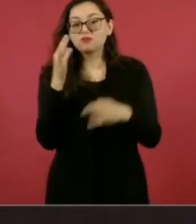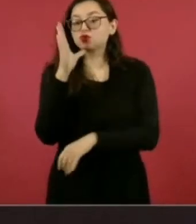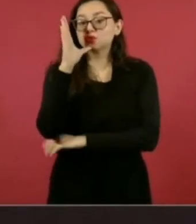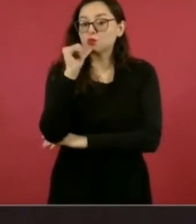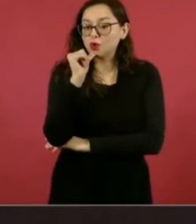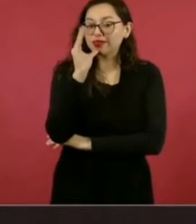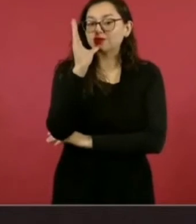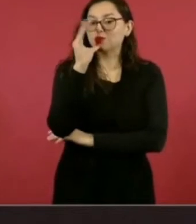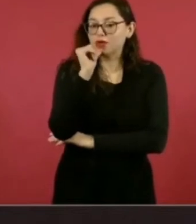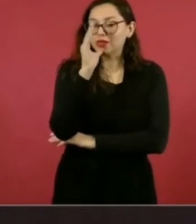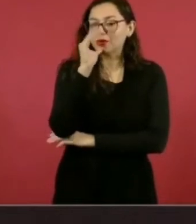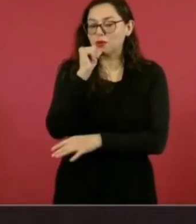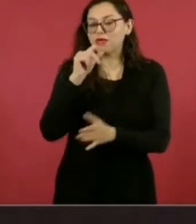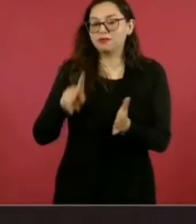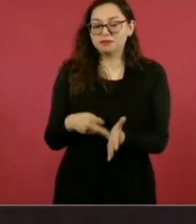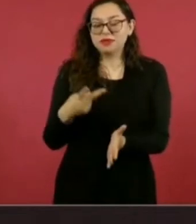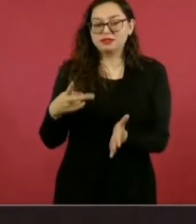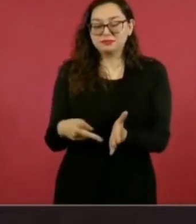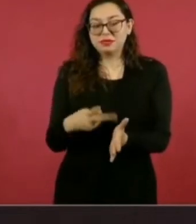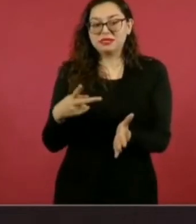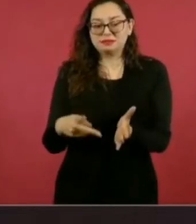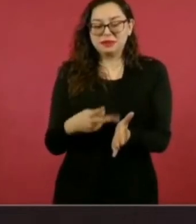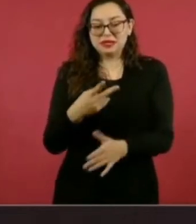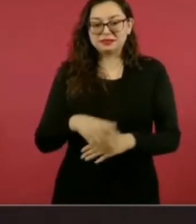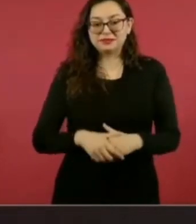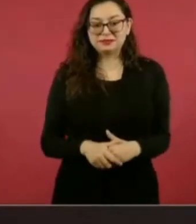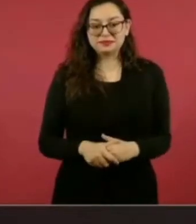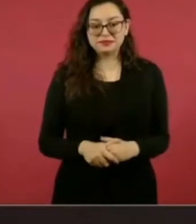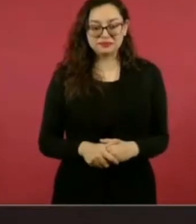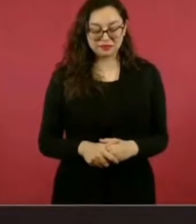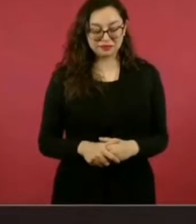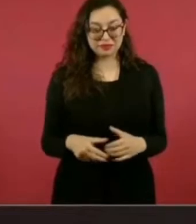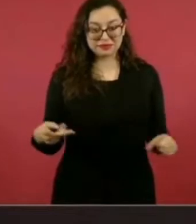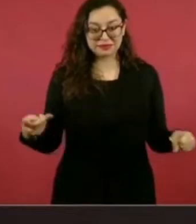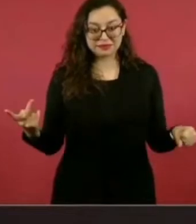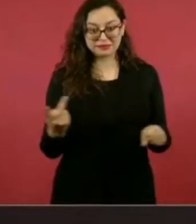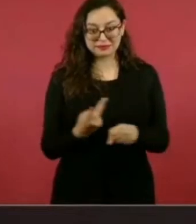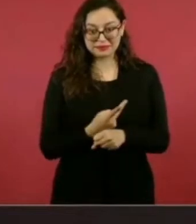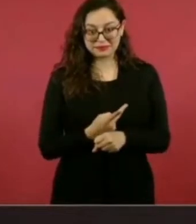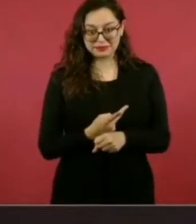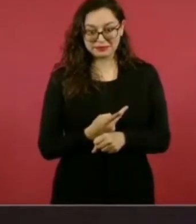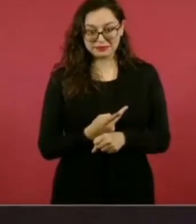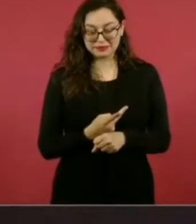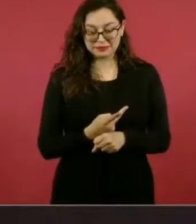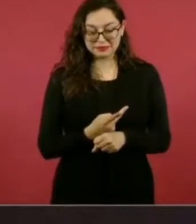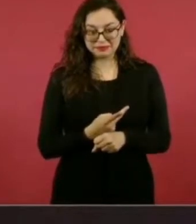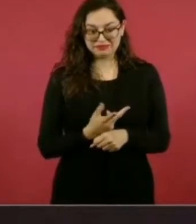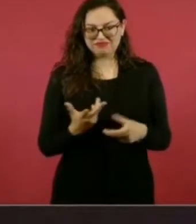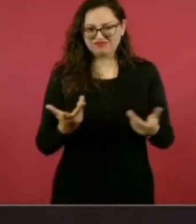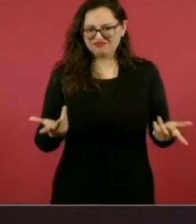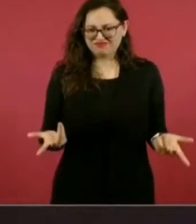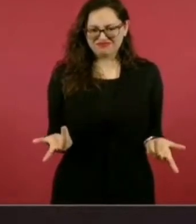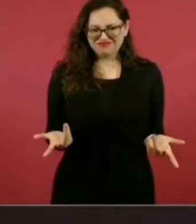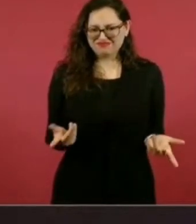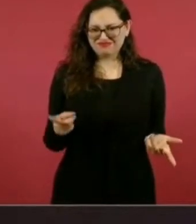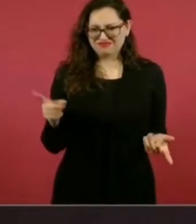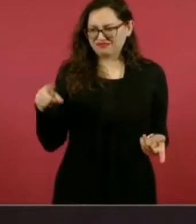desparpajo